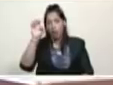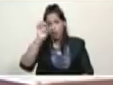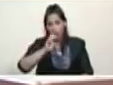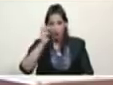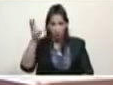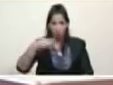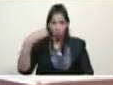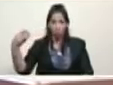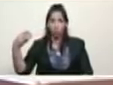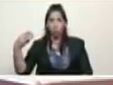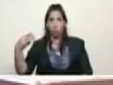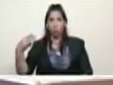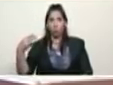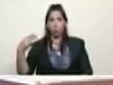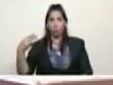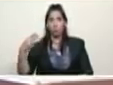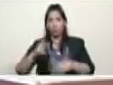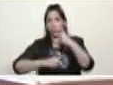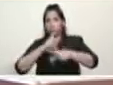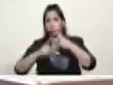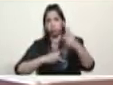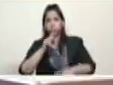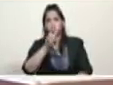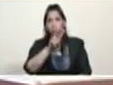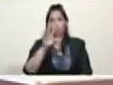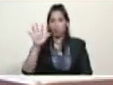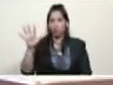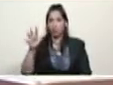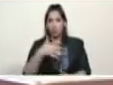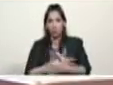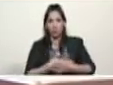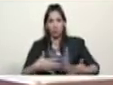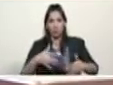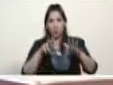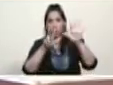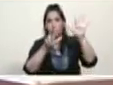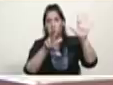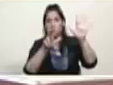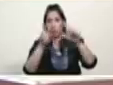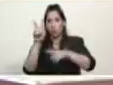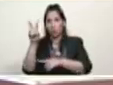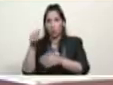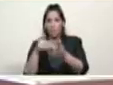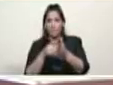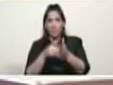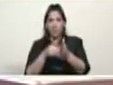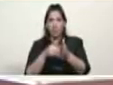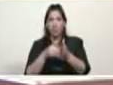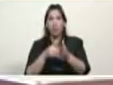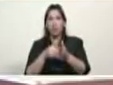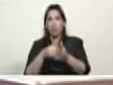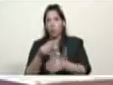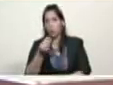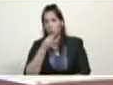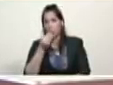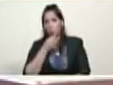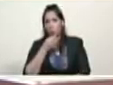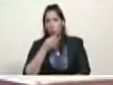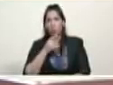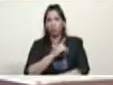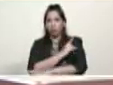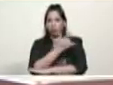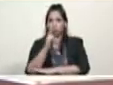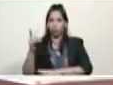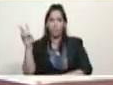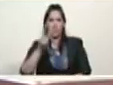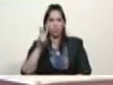para producir 25.802.000 toneladas de productos vegetales. Venezuela tiene el plan de